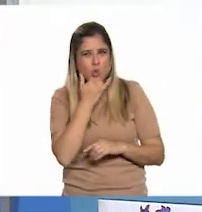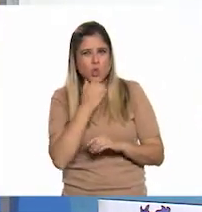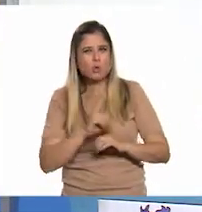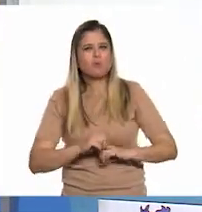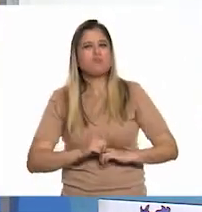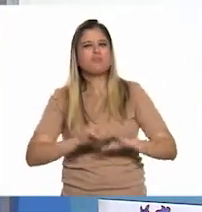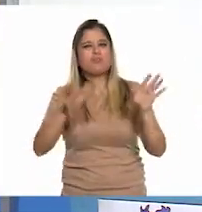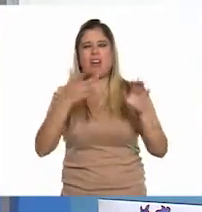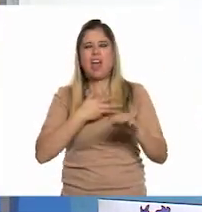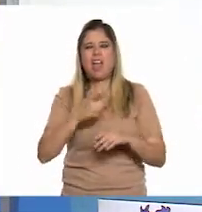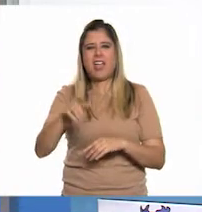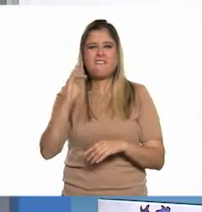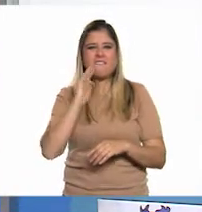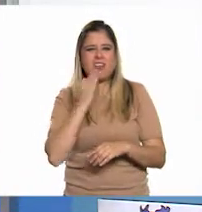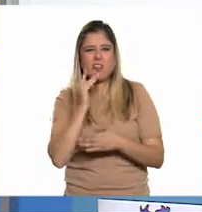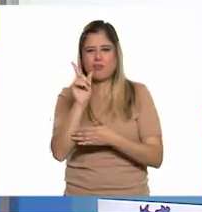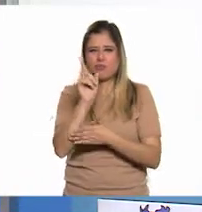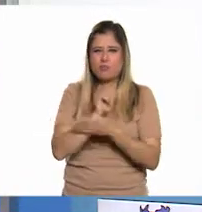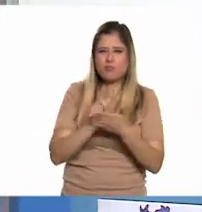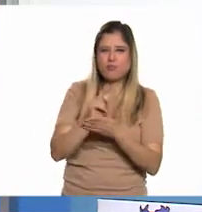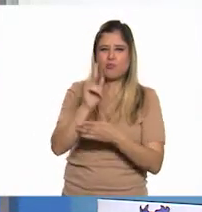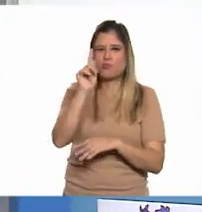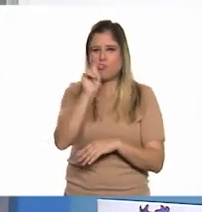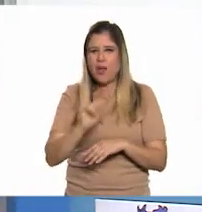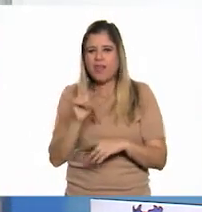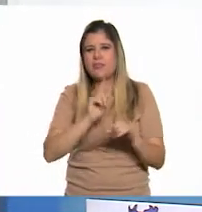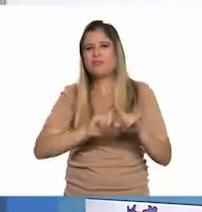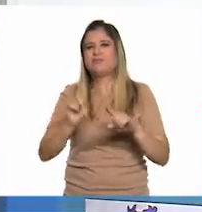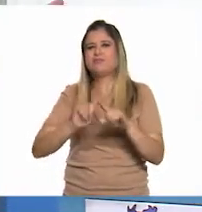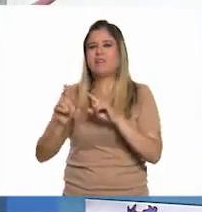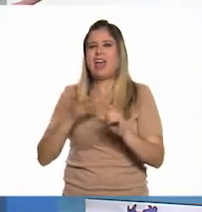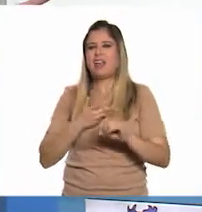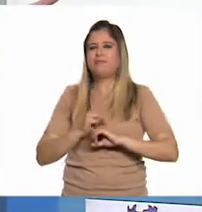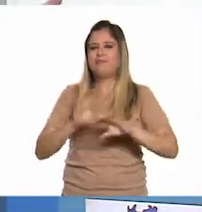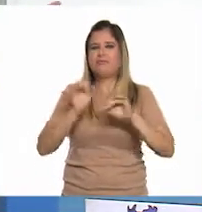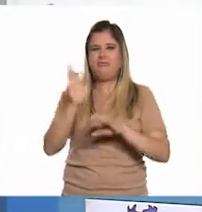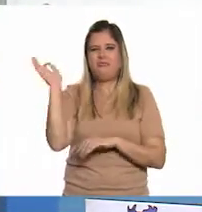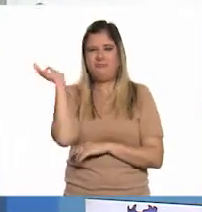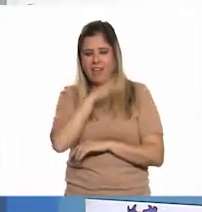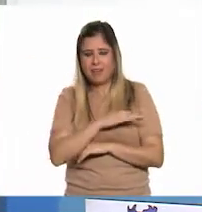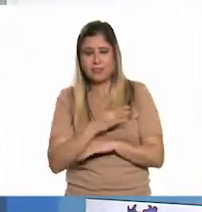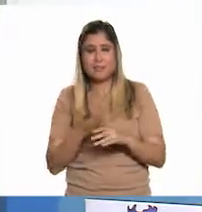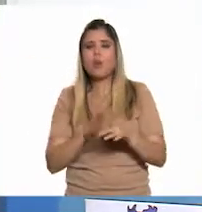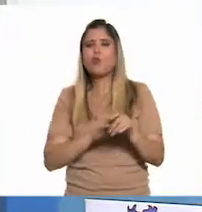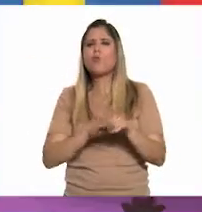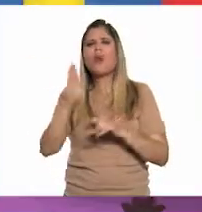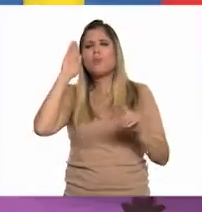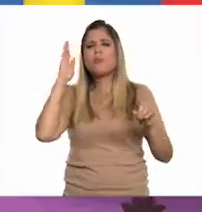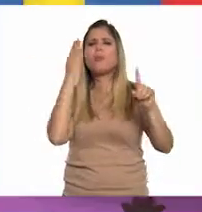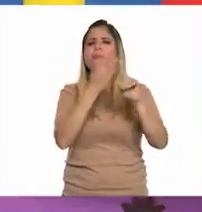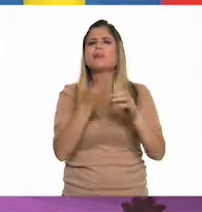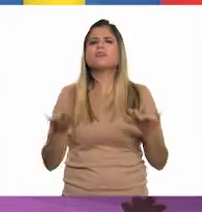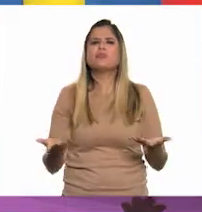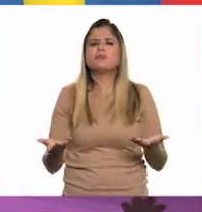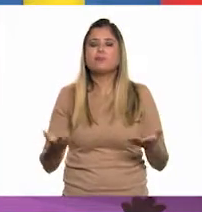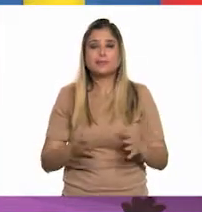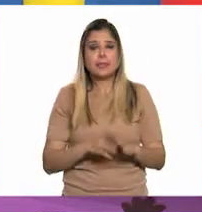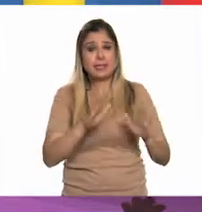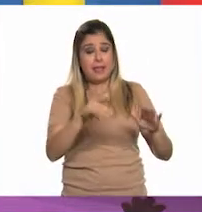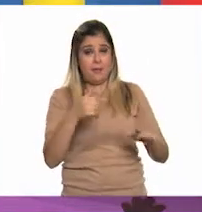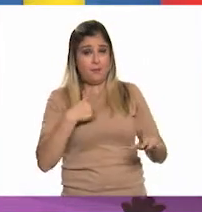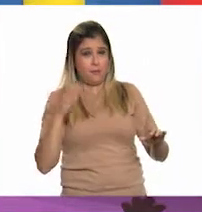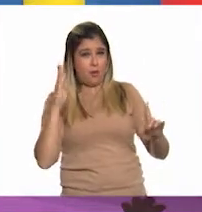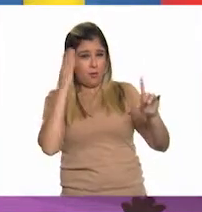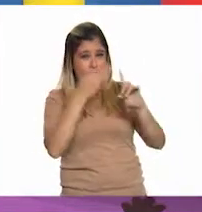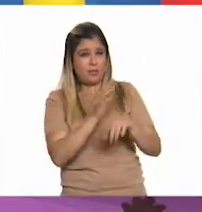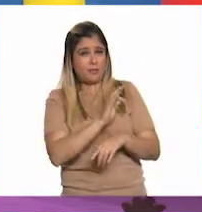sociales y conversaciones cotidianas. ¿Cuál sería el propósito de nuestro artículo? ejemplo, yo creo que nuestro propósito